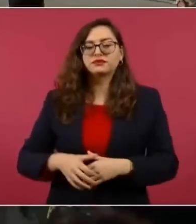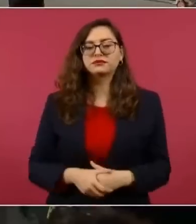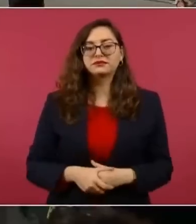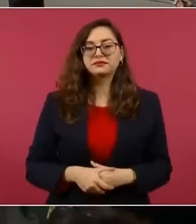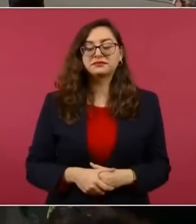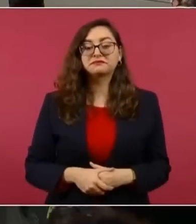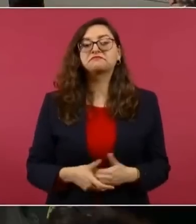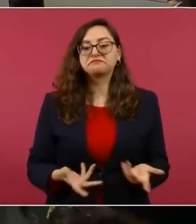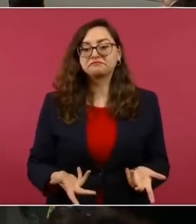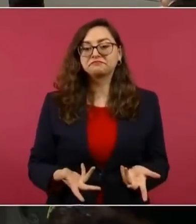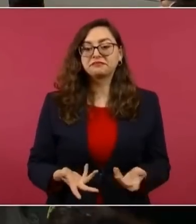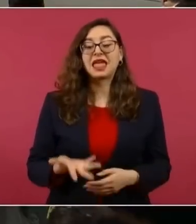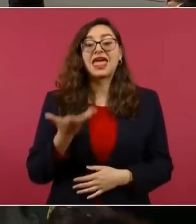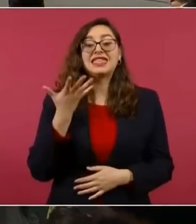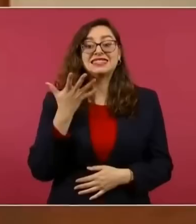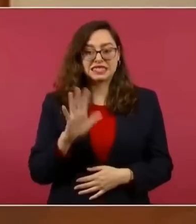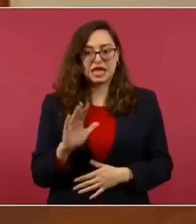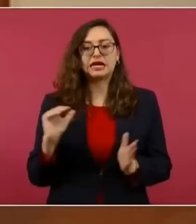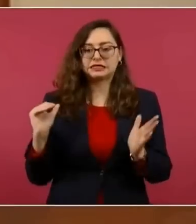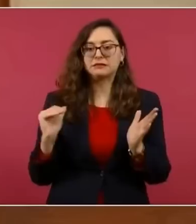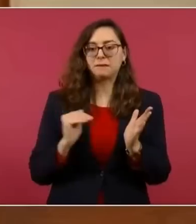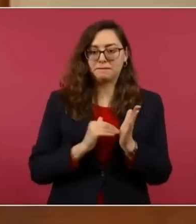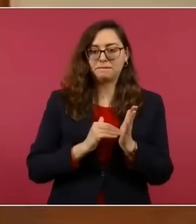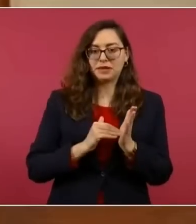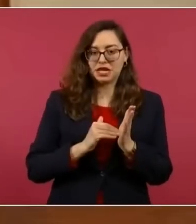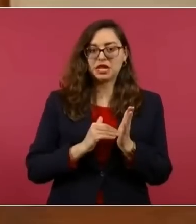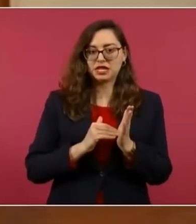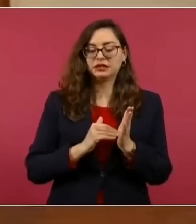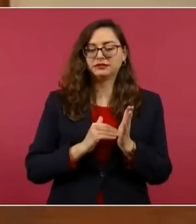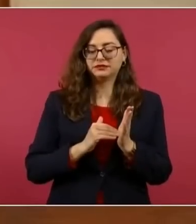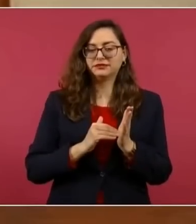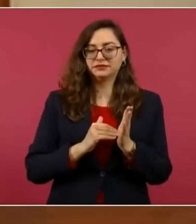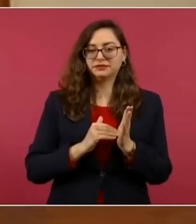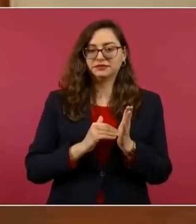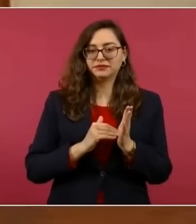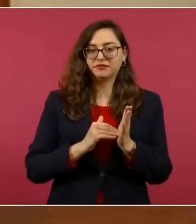mil billetes de a 100. Es un millón de dólares.